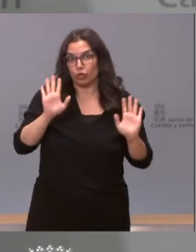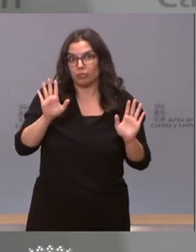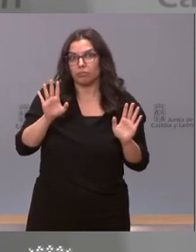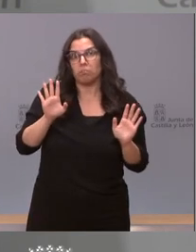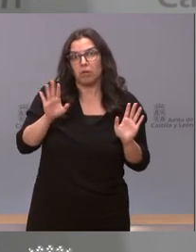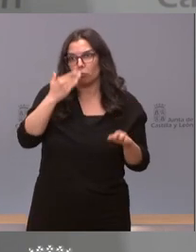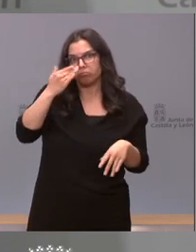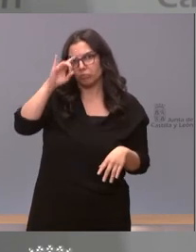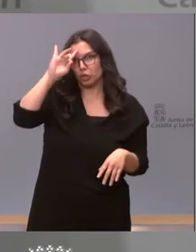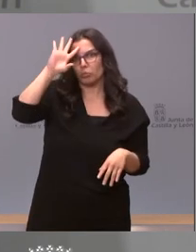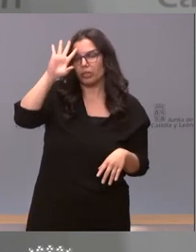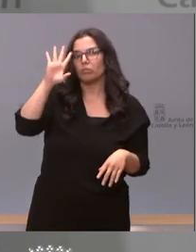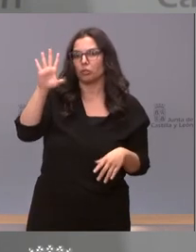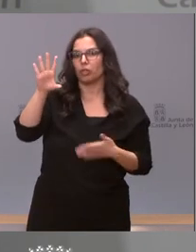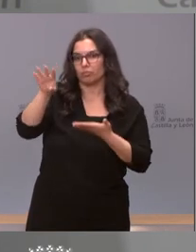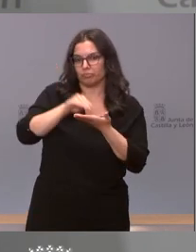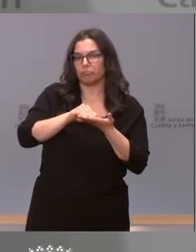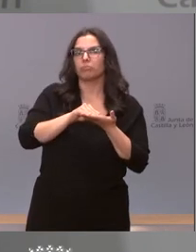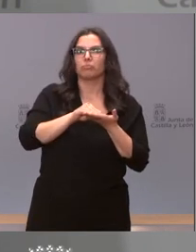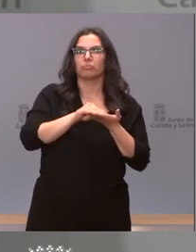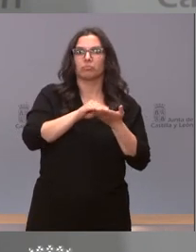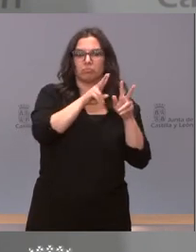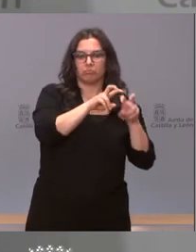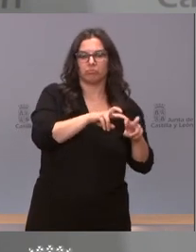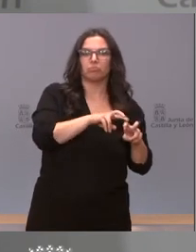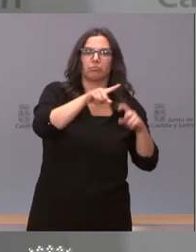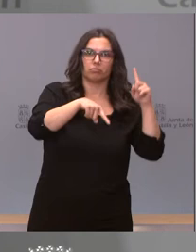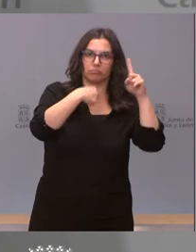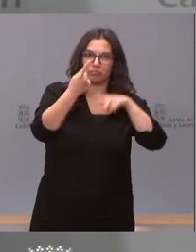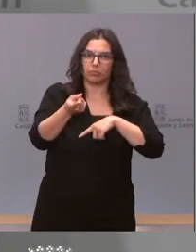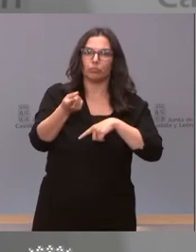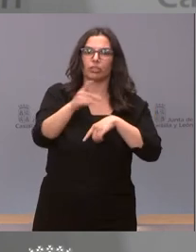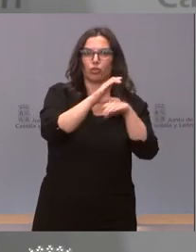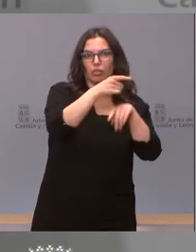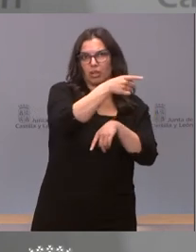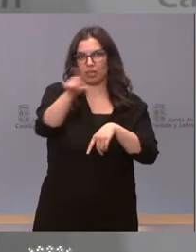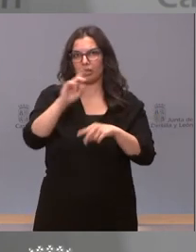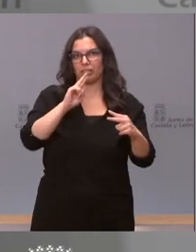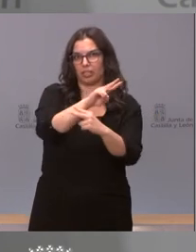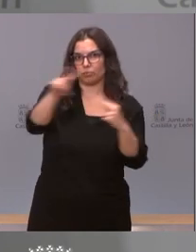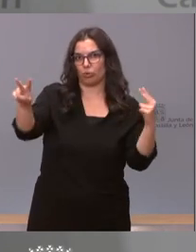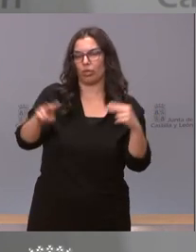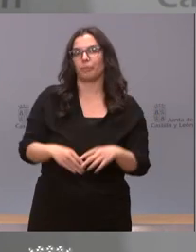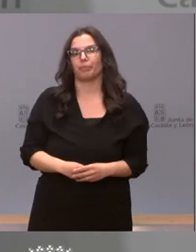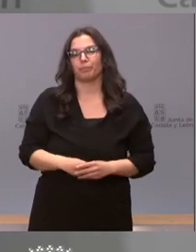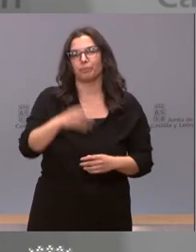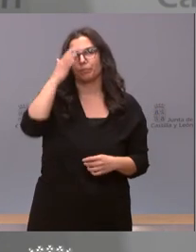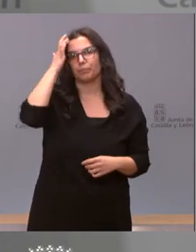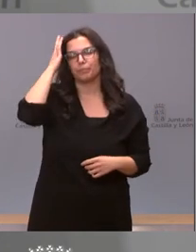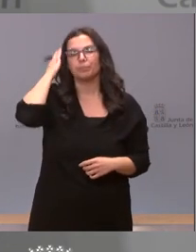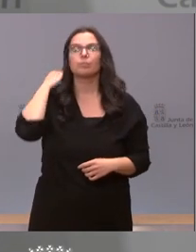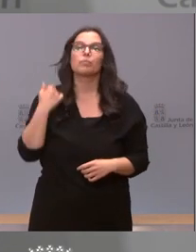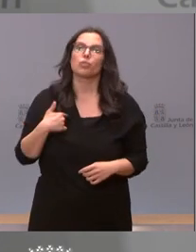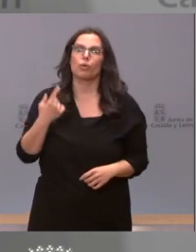le daré la respuesta a través de la de la consejería sé que